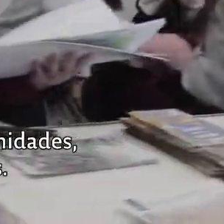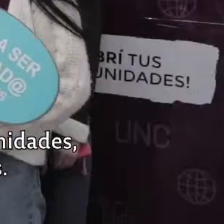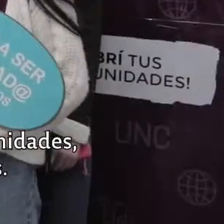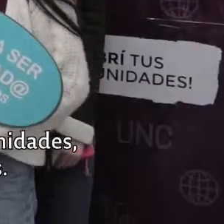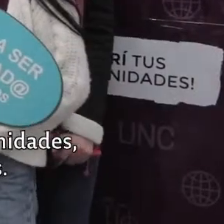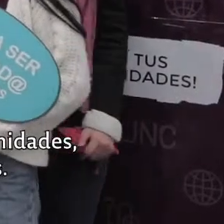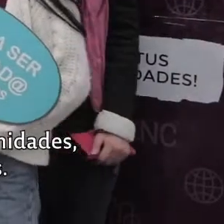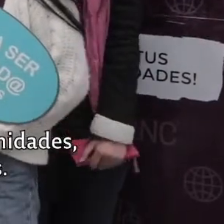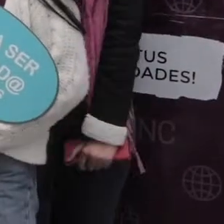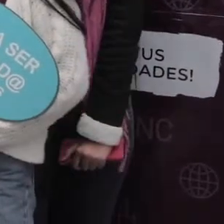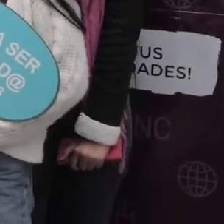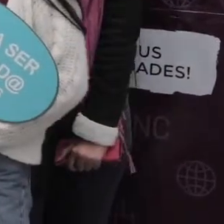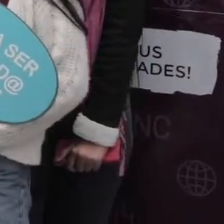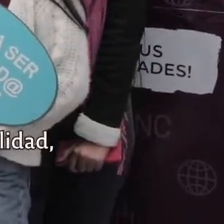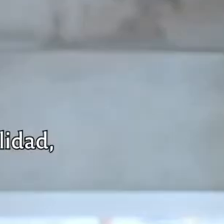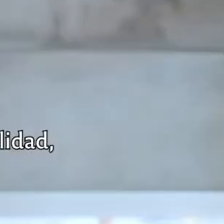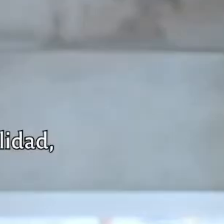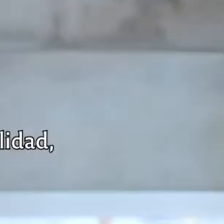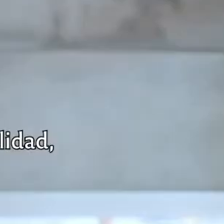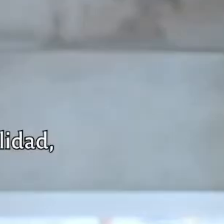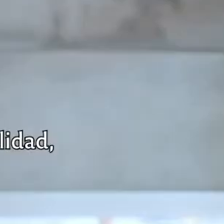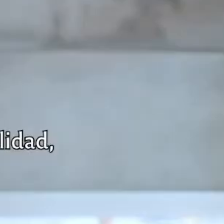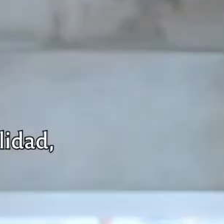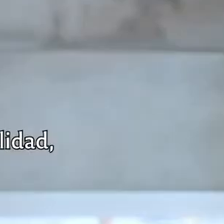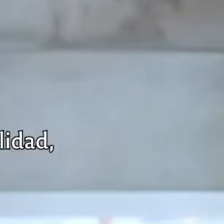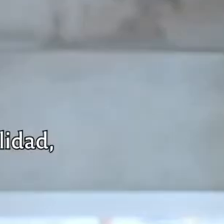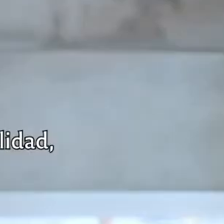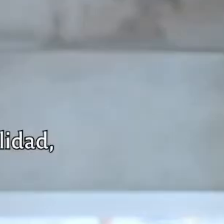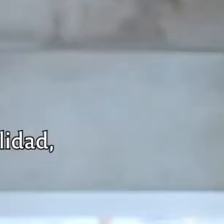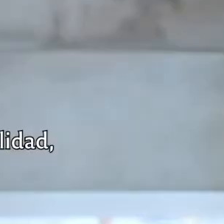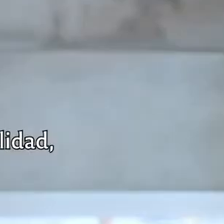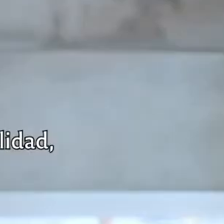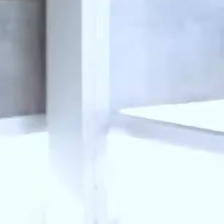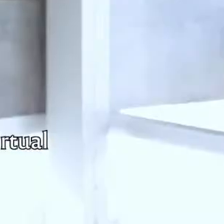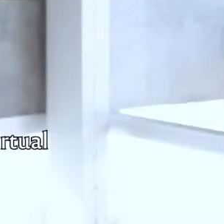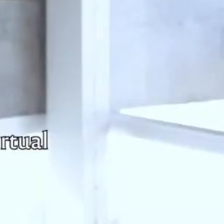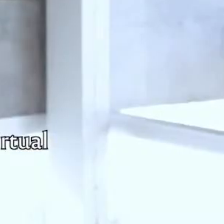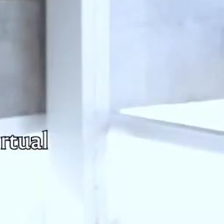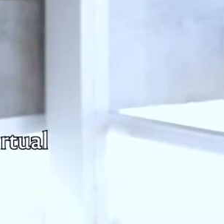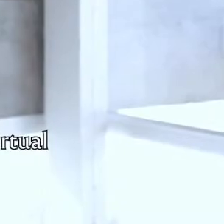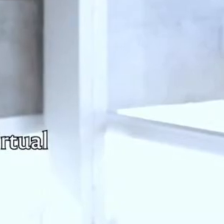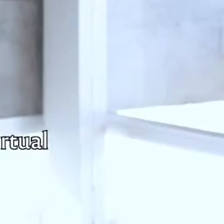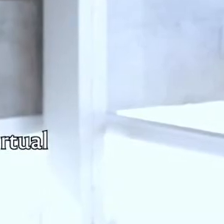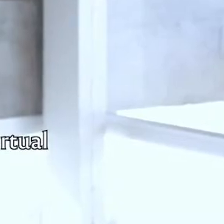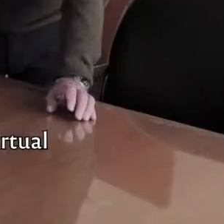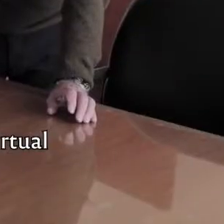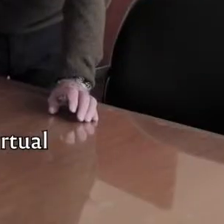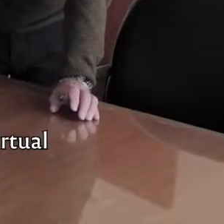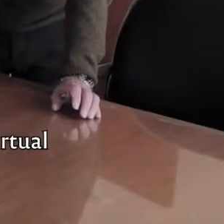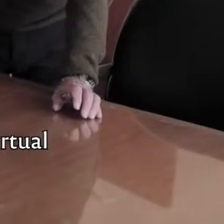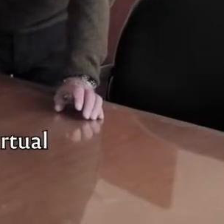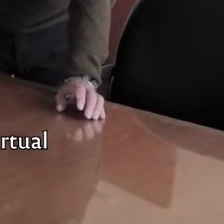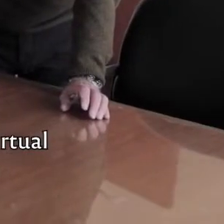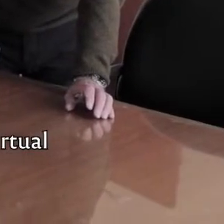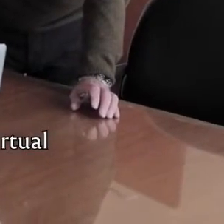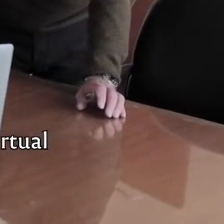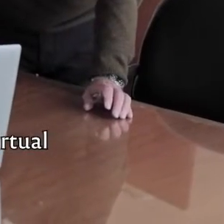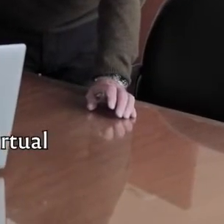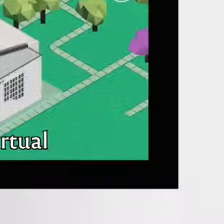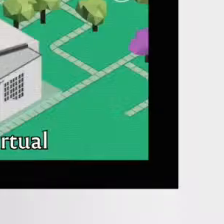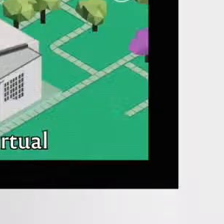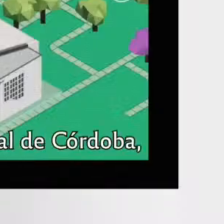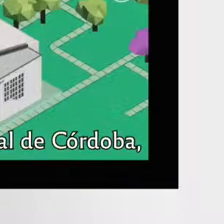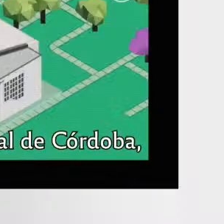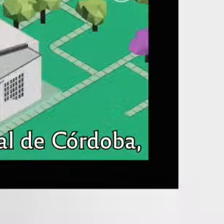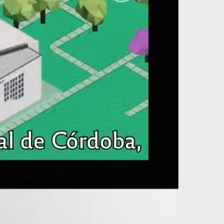que juntos las transitemos. En este momento difícil que vivimos de virtualidad, hemos preparado una muestra de carrera virtual para que vos